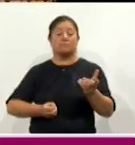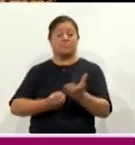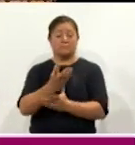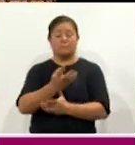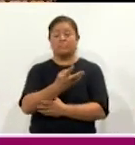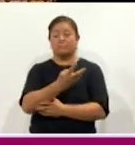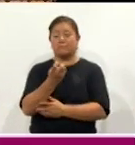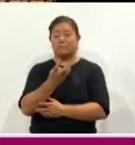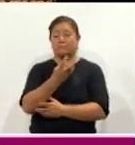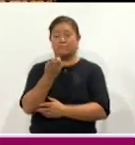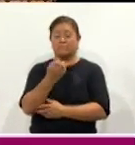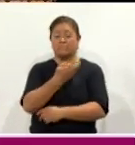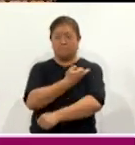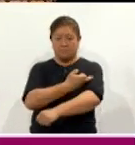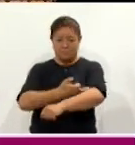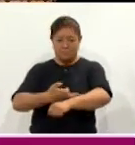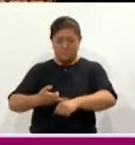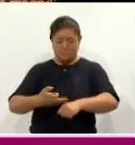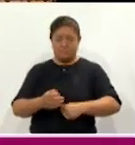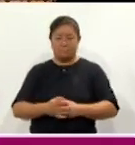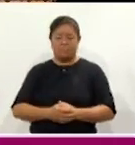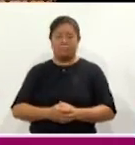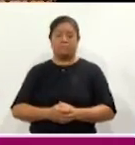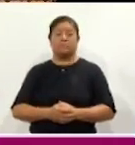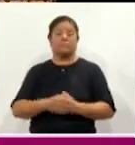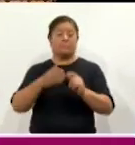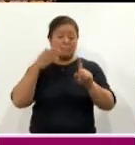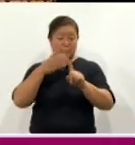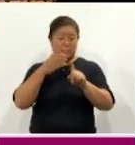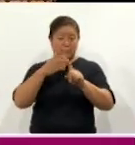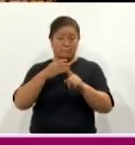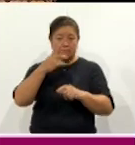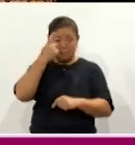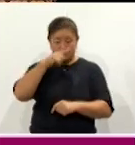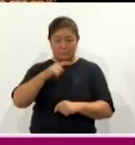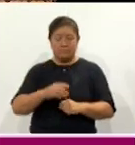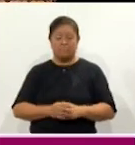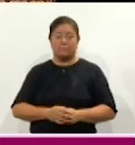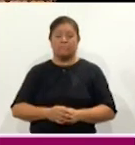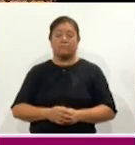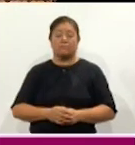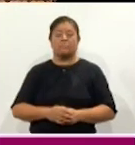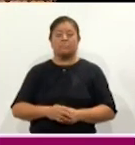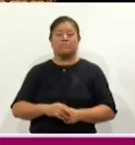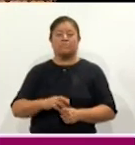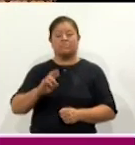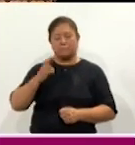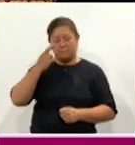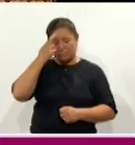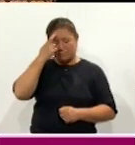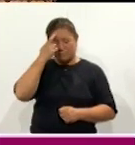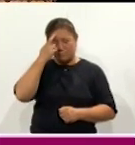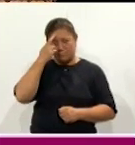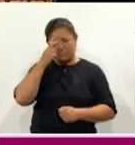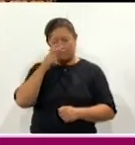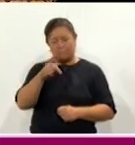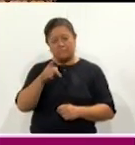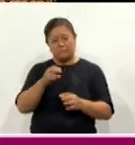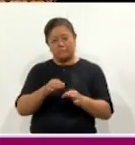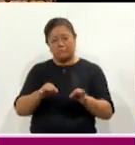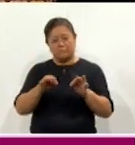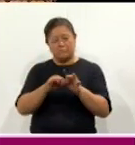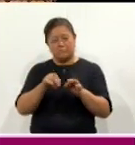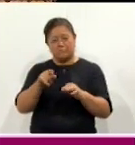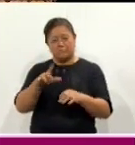400 familias con el objetivo de resaltar el papel tan importante que ha tenido Tlaxcala en la